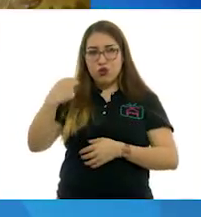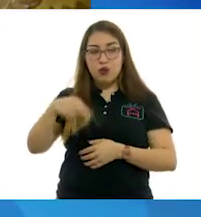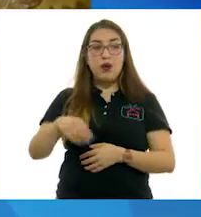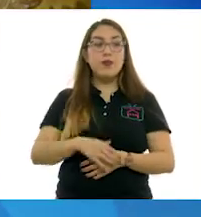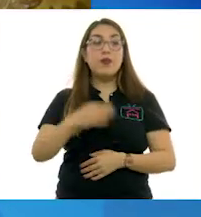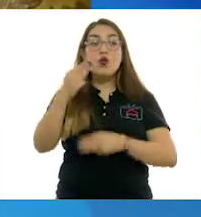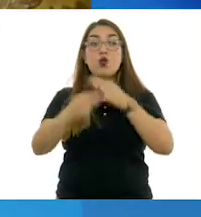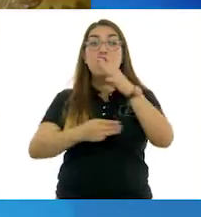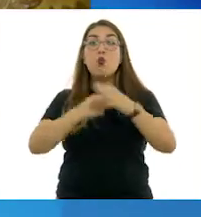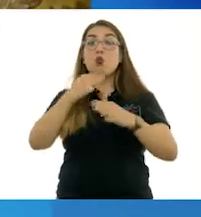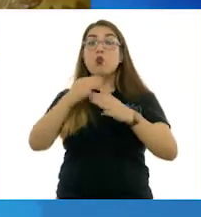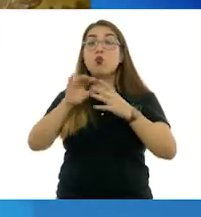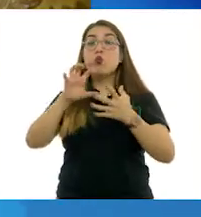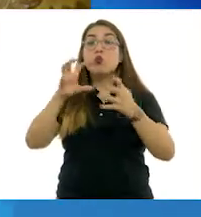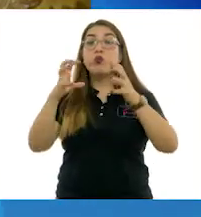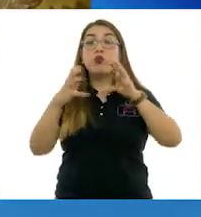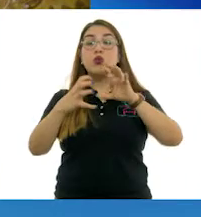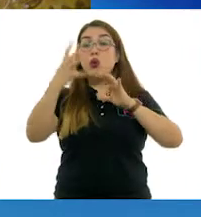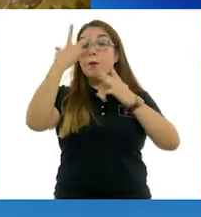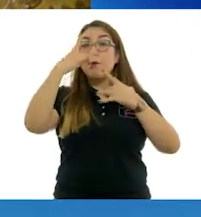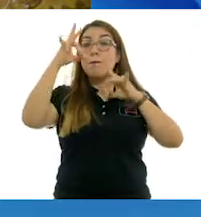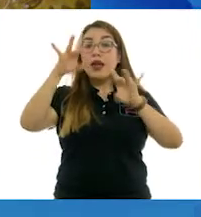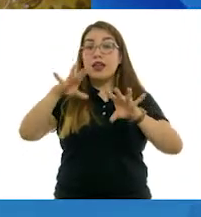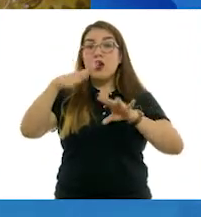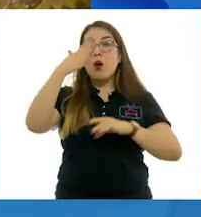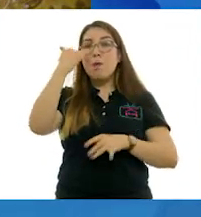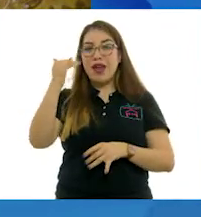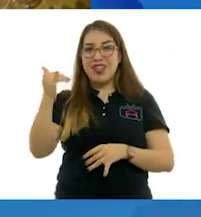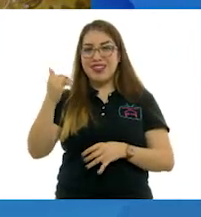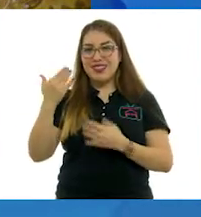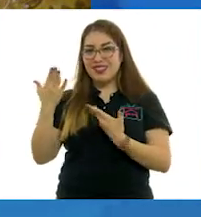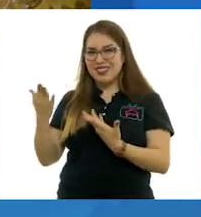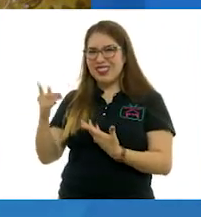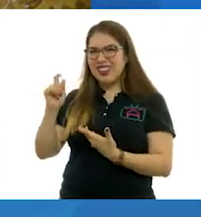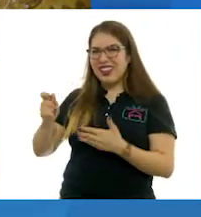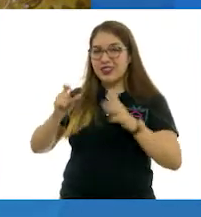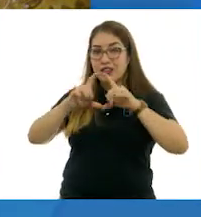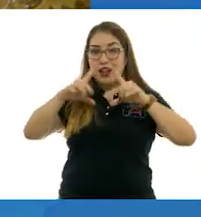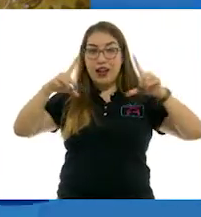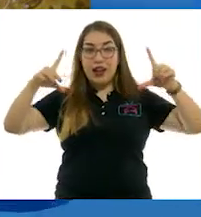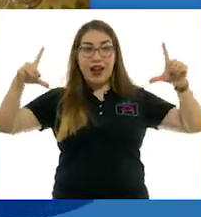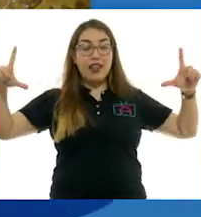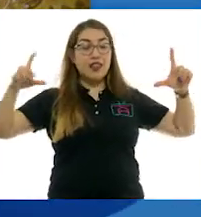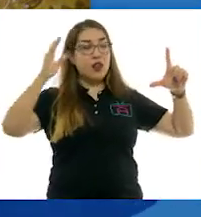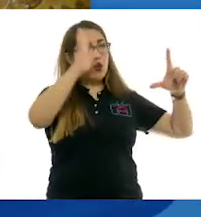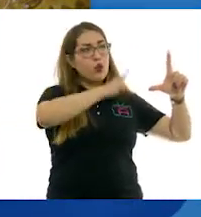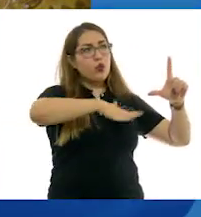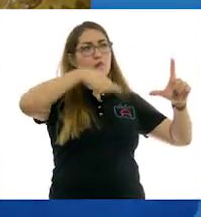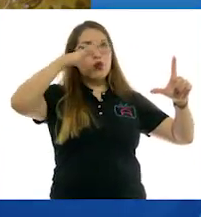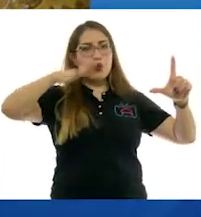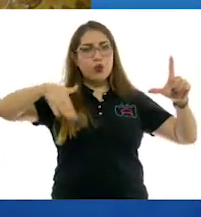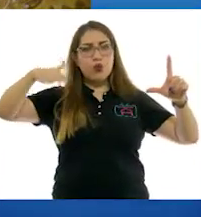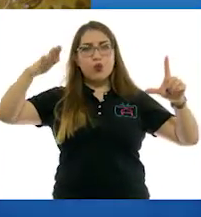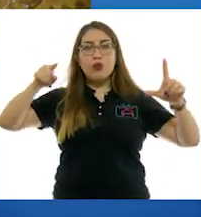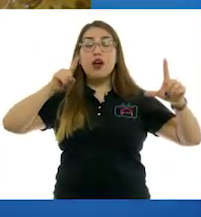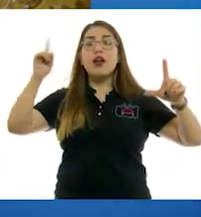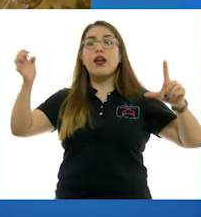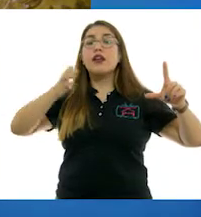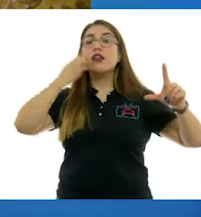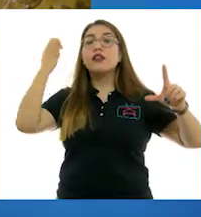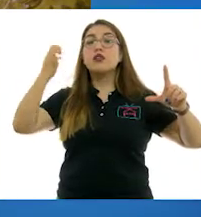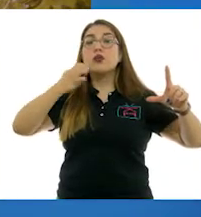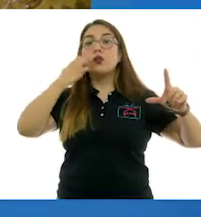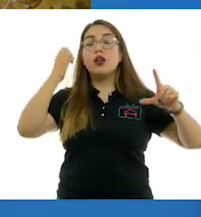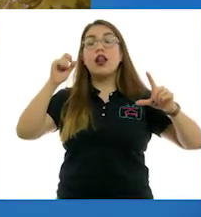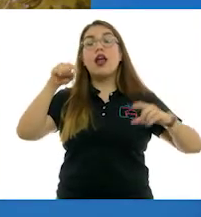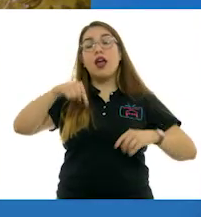y es un mural. ¡Claro! Y está en la Sala de Pueblos Mayas en la Escuela Nacional